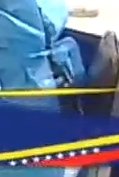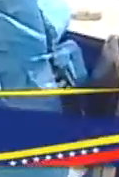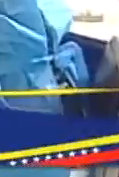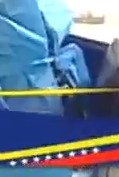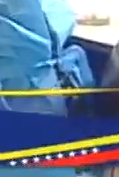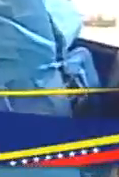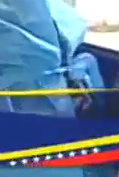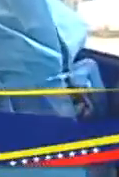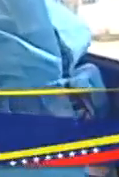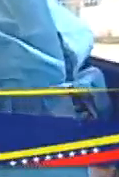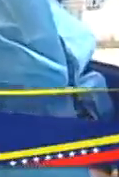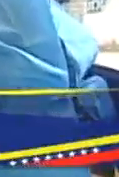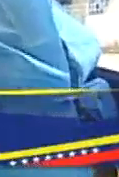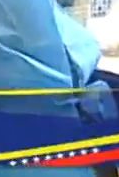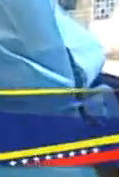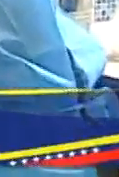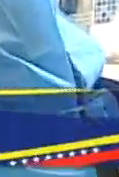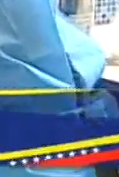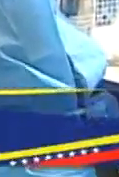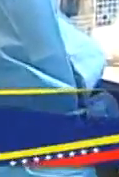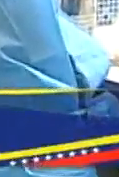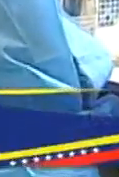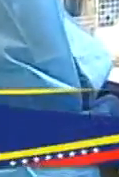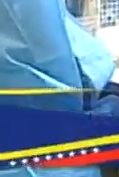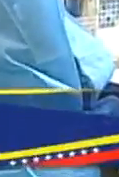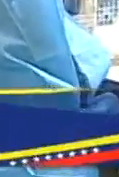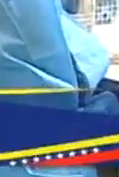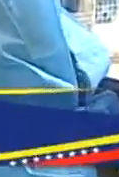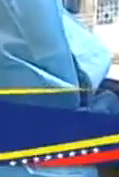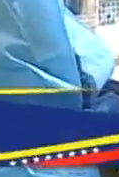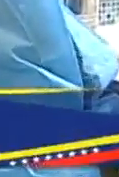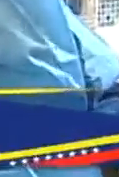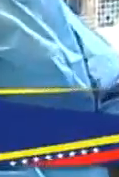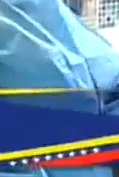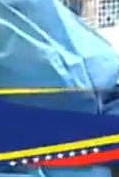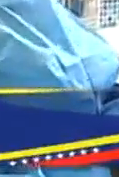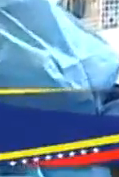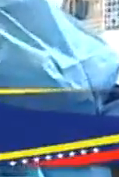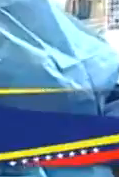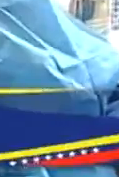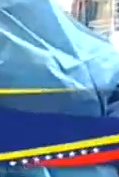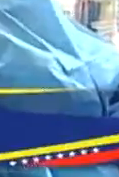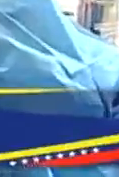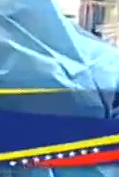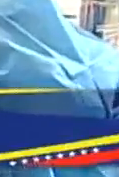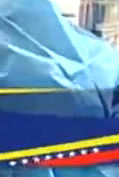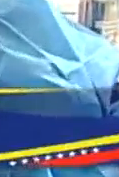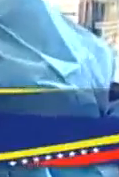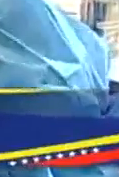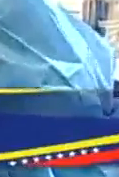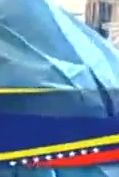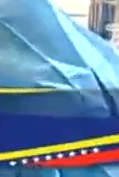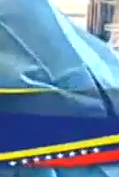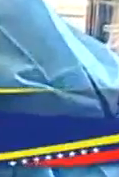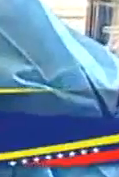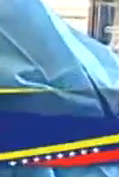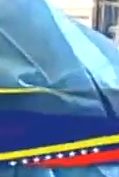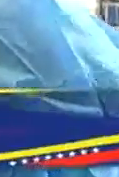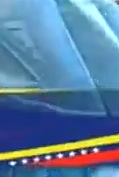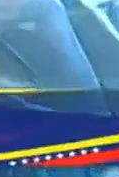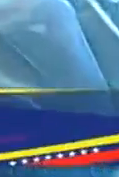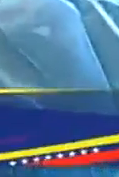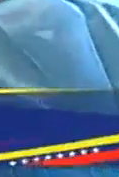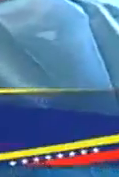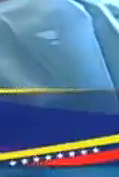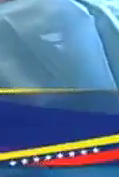si presidente quisiera también informarle que siguiendo sus instrucciones pues ayer se dio el regreso